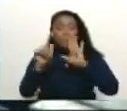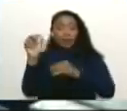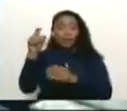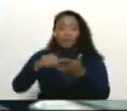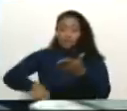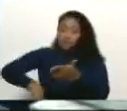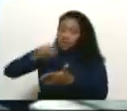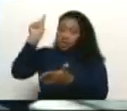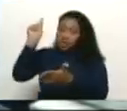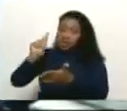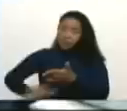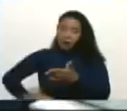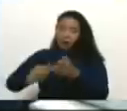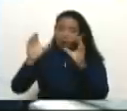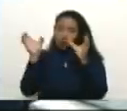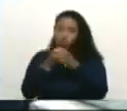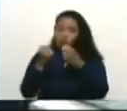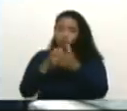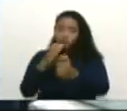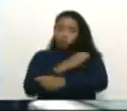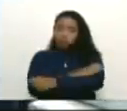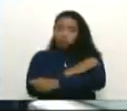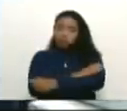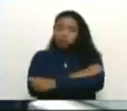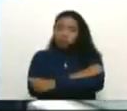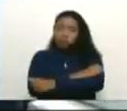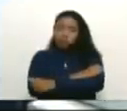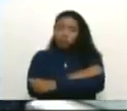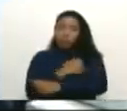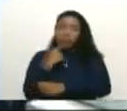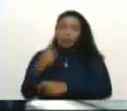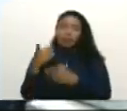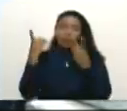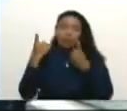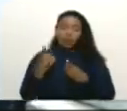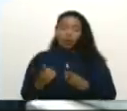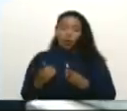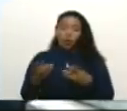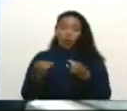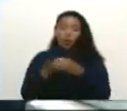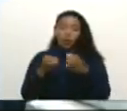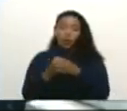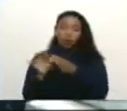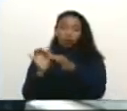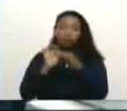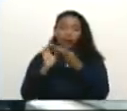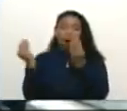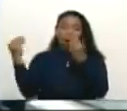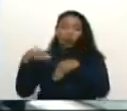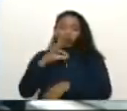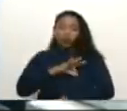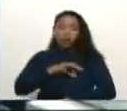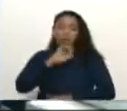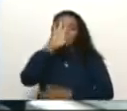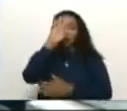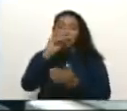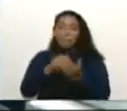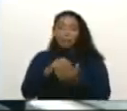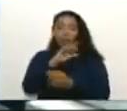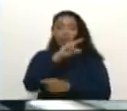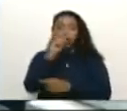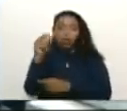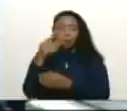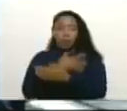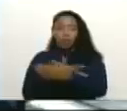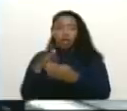con una facción de la oposición autodenominada Plataforma Unitaria un acuerdo social por 3.200 millones